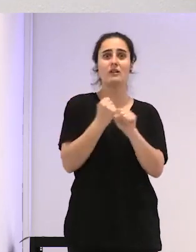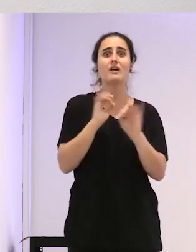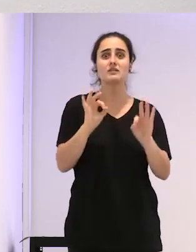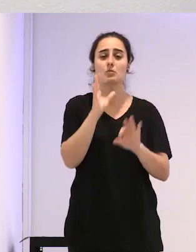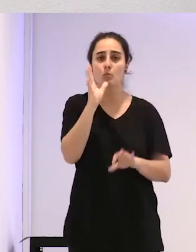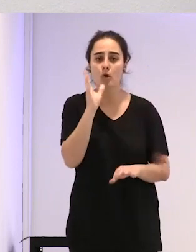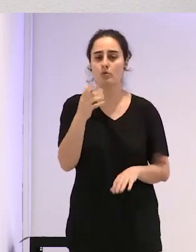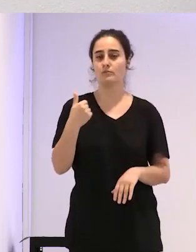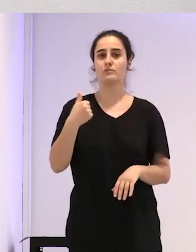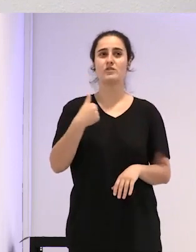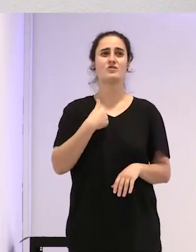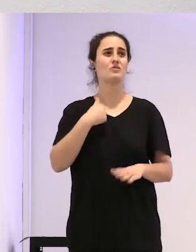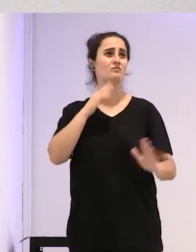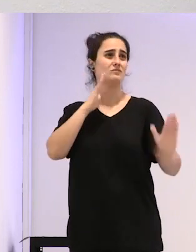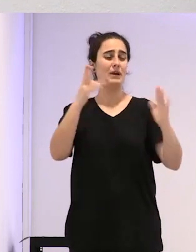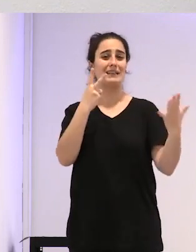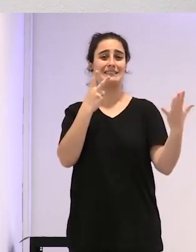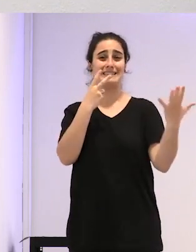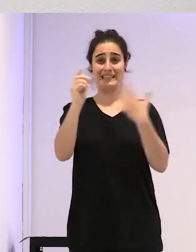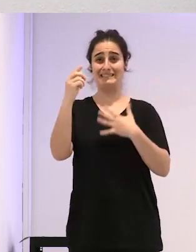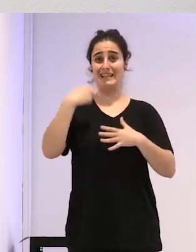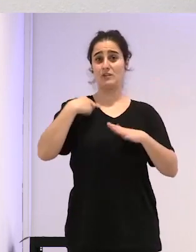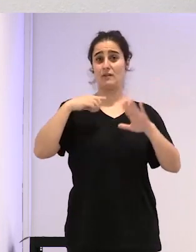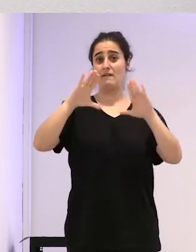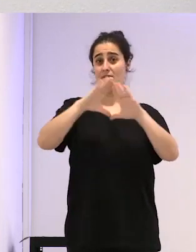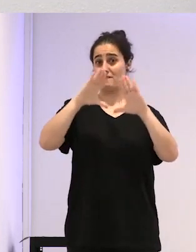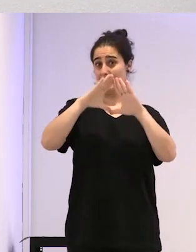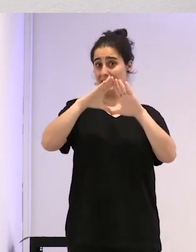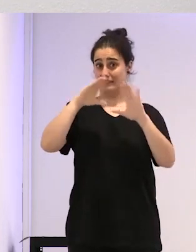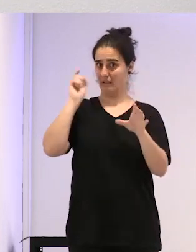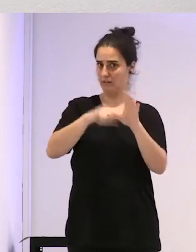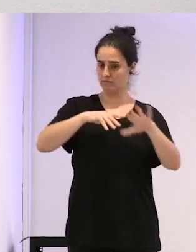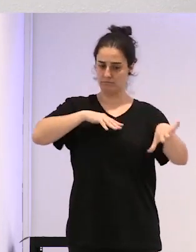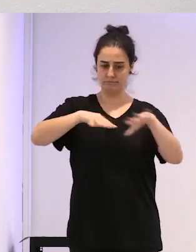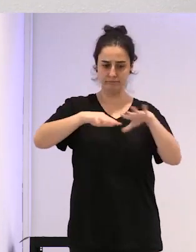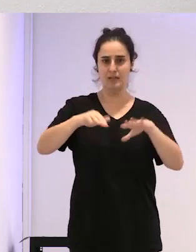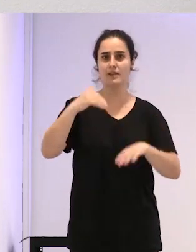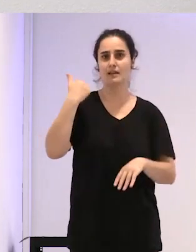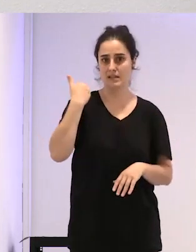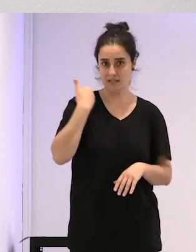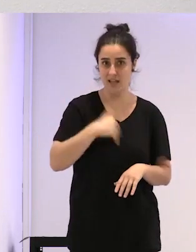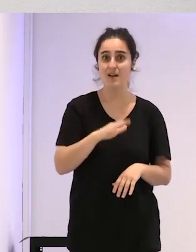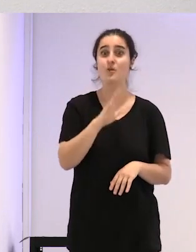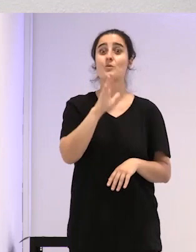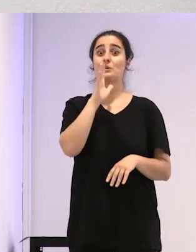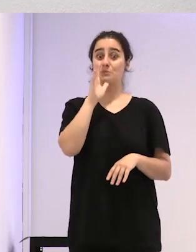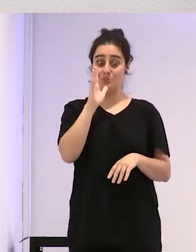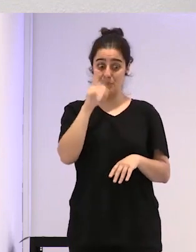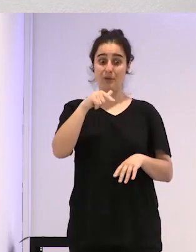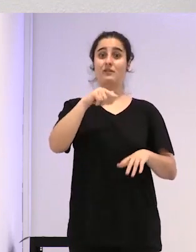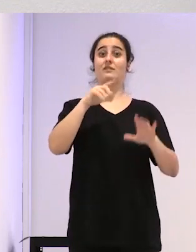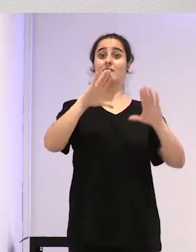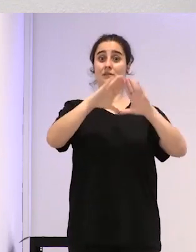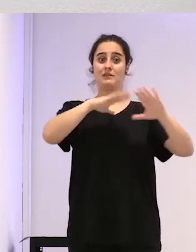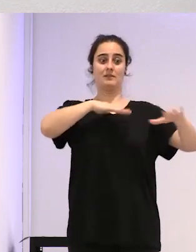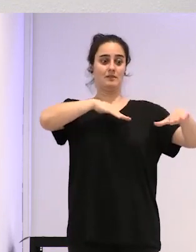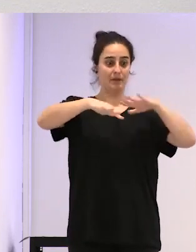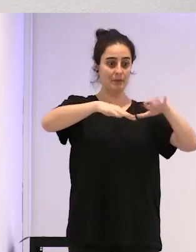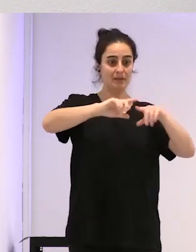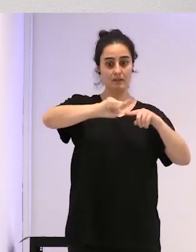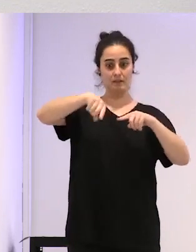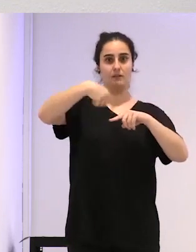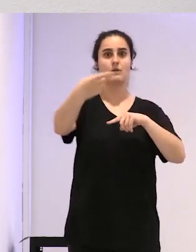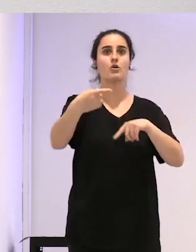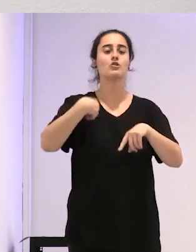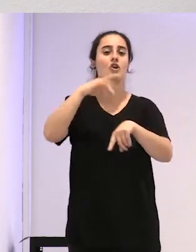bueno, yo soy feminista desde los años 70 y de hecho por militancia feminista me convertí en ginecóloga, a